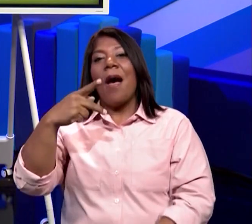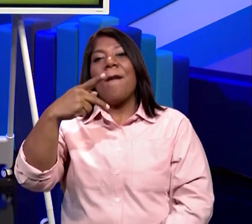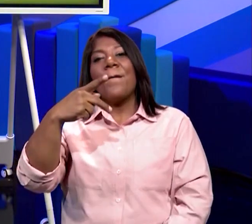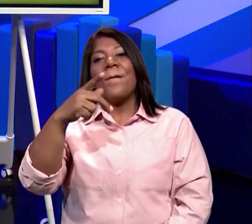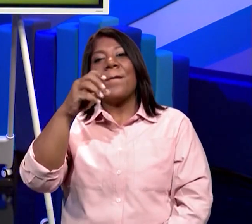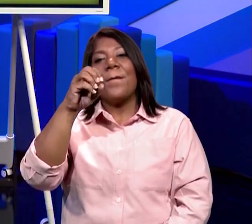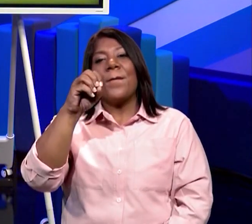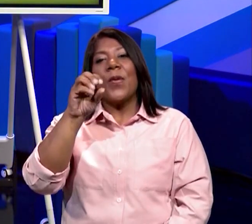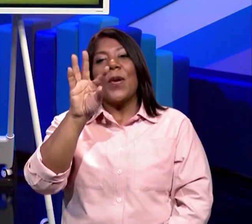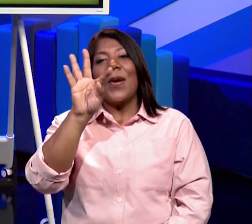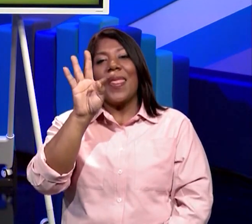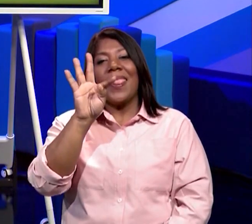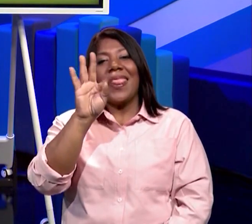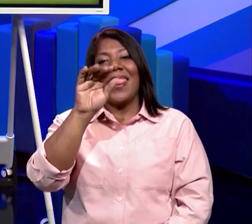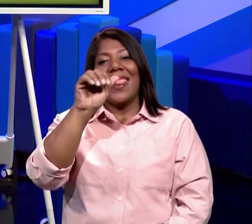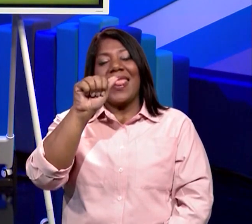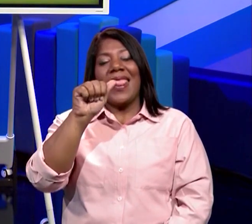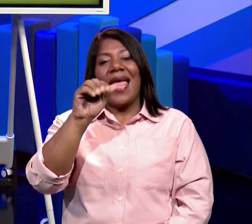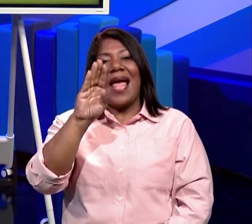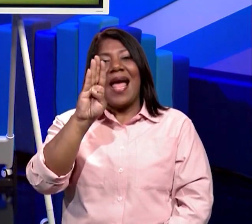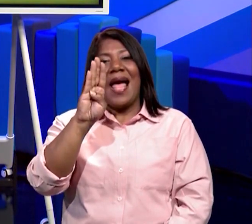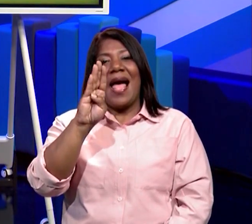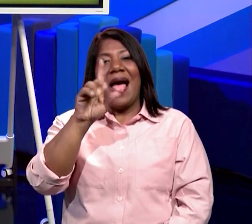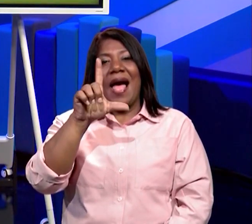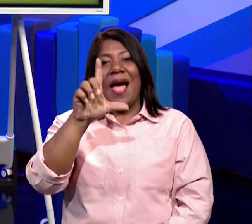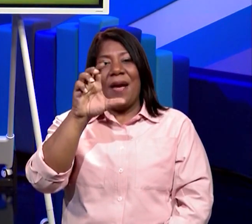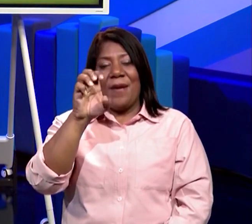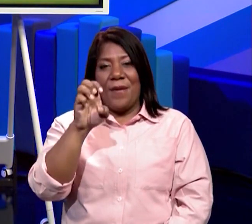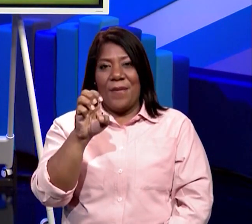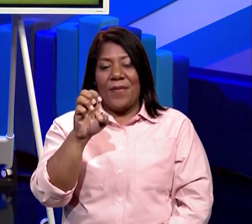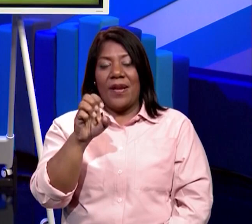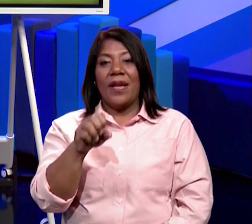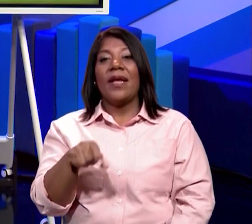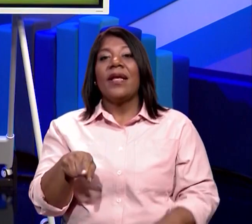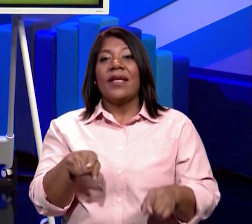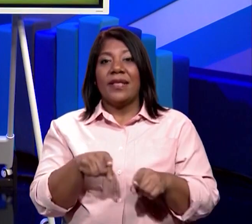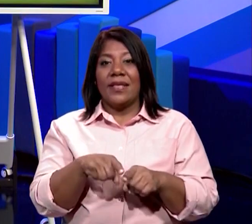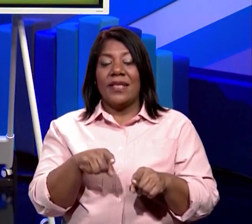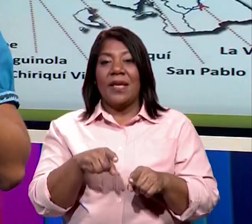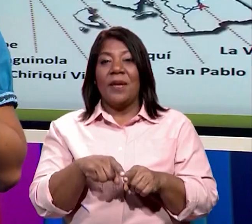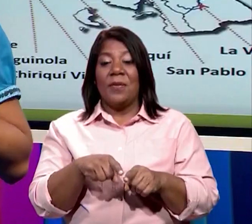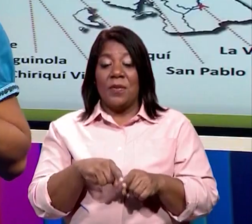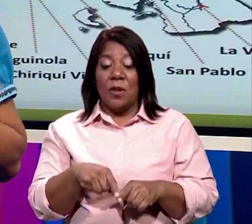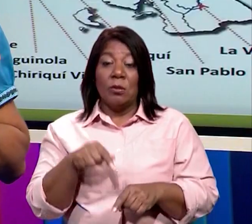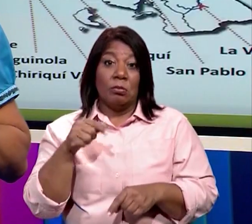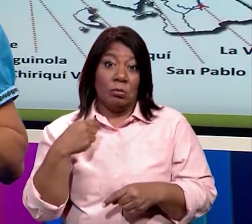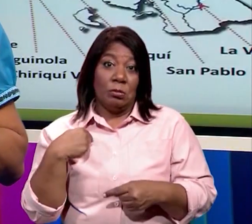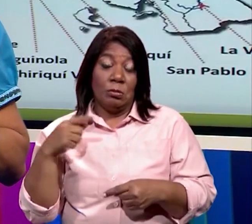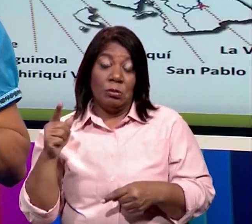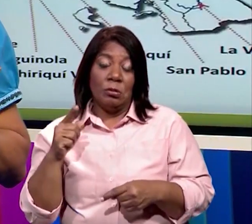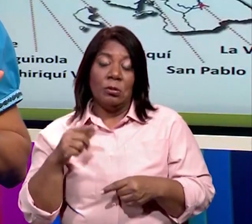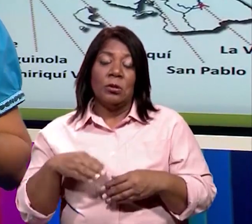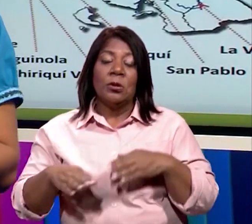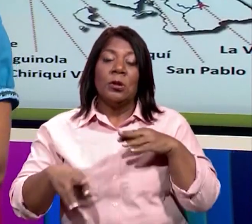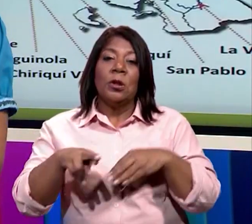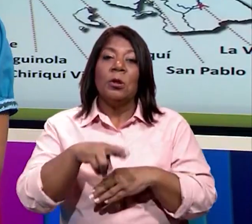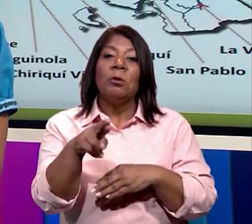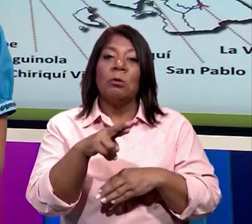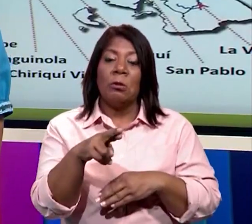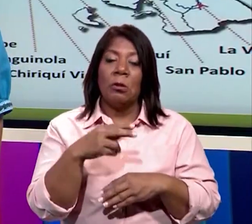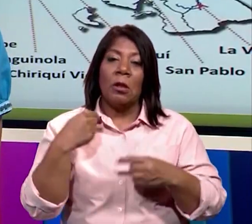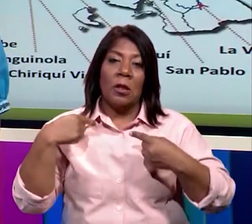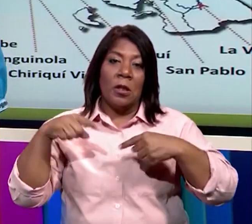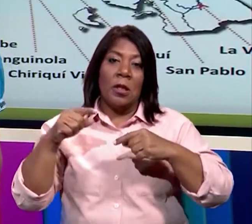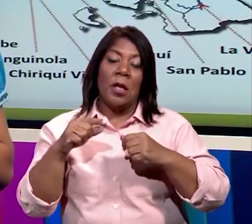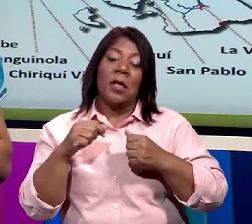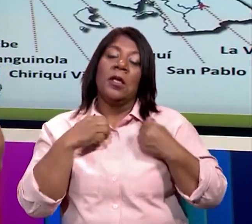ya está desinfectada. Muchas veces también nosotros hemos utilizado el agua de la quebrada. Yo me he bañado en una quebrada. Yo